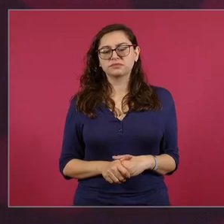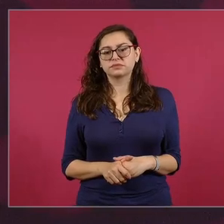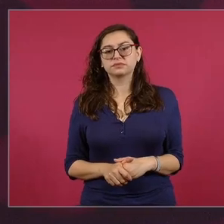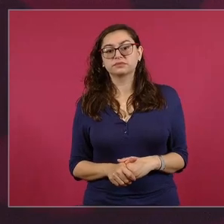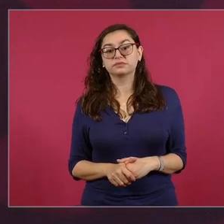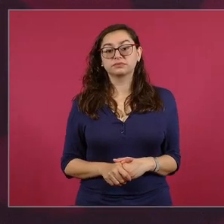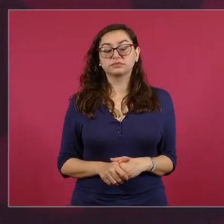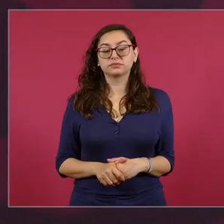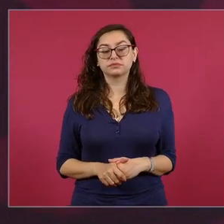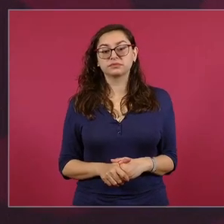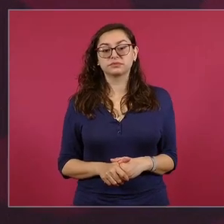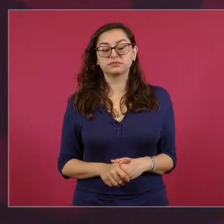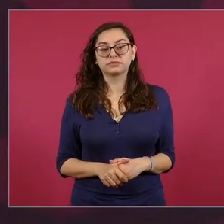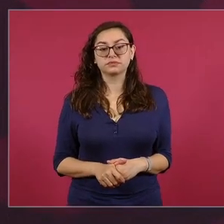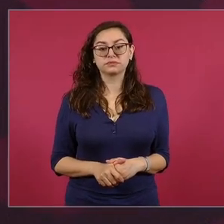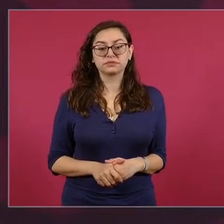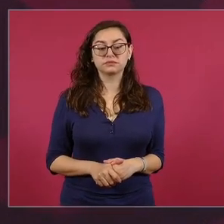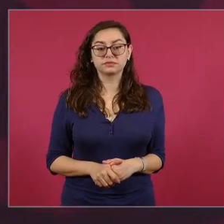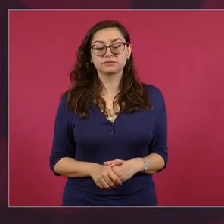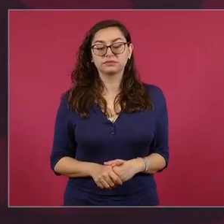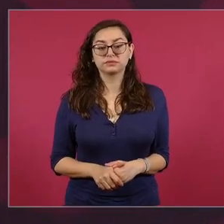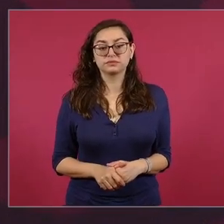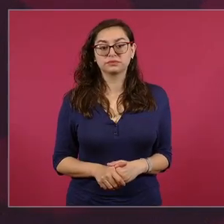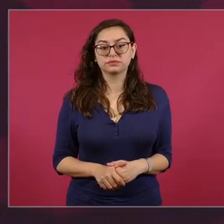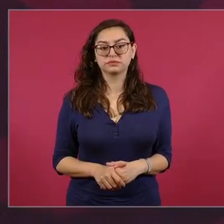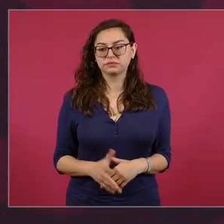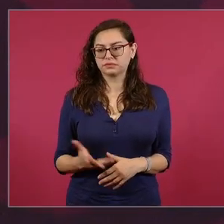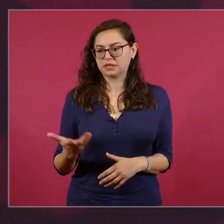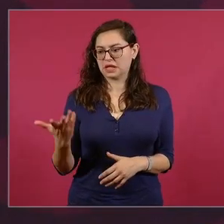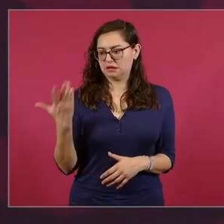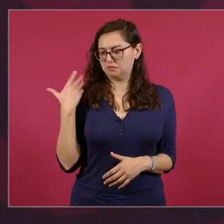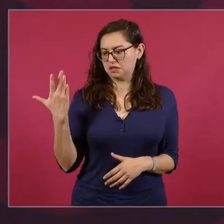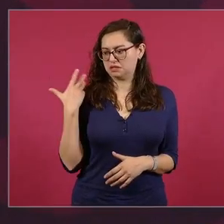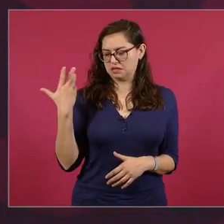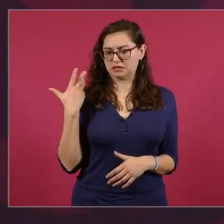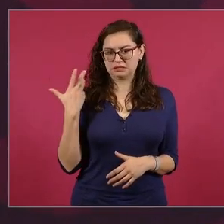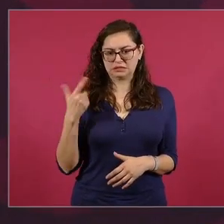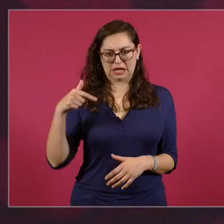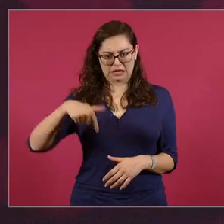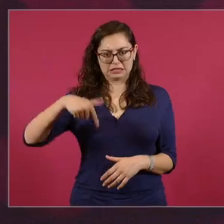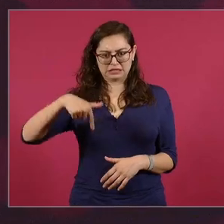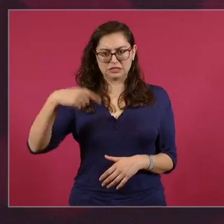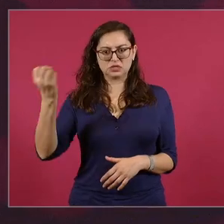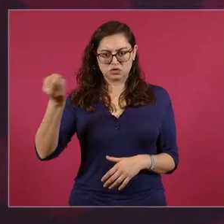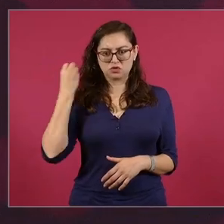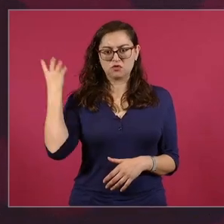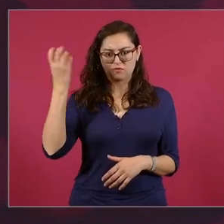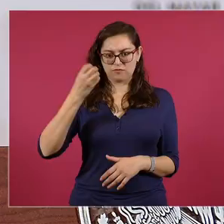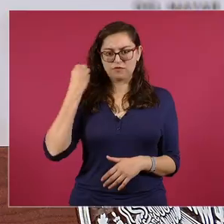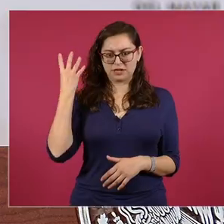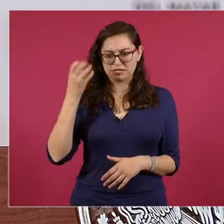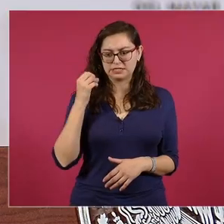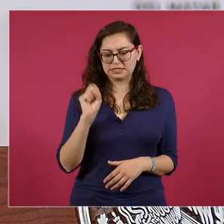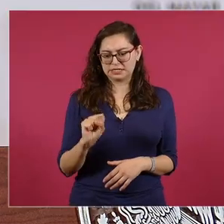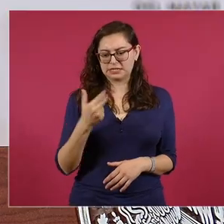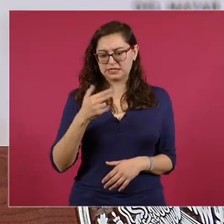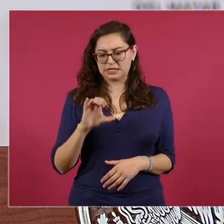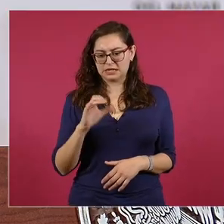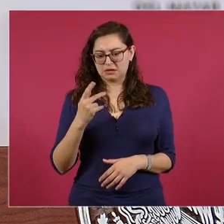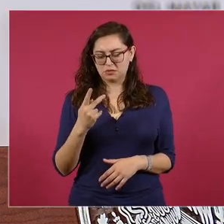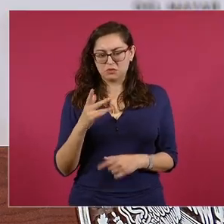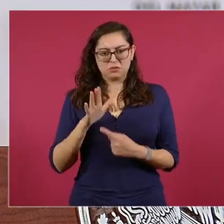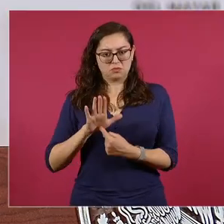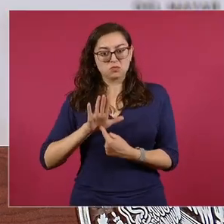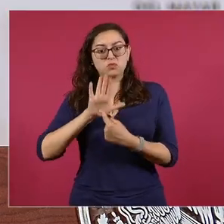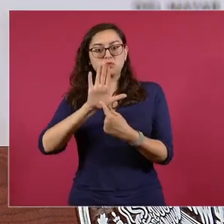La vez pasada vinieron los expertos, especialistas nuestros de Hacienda y